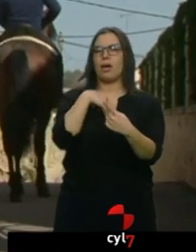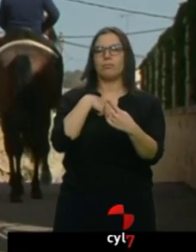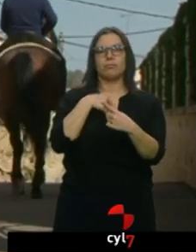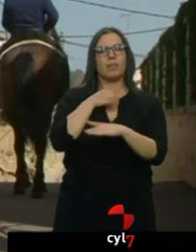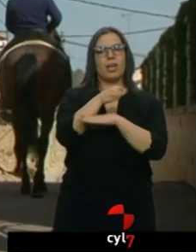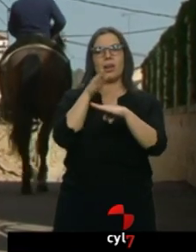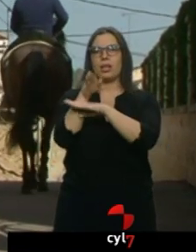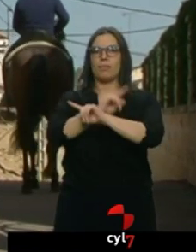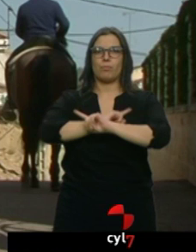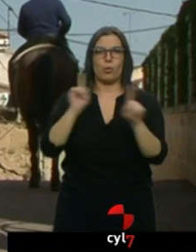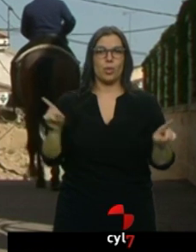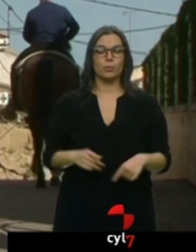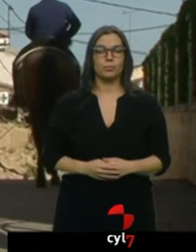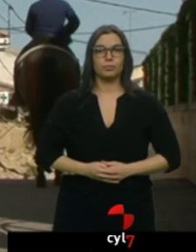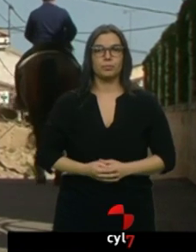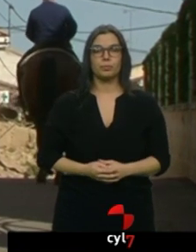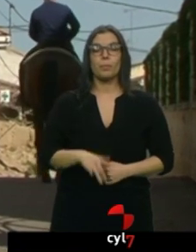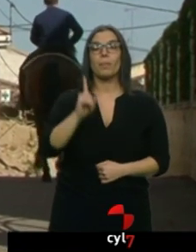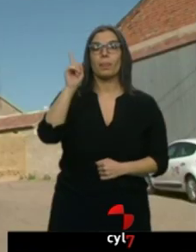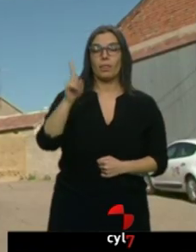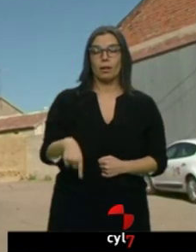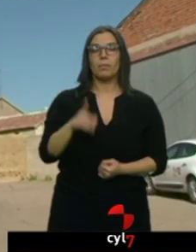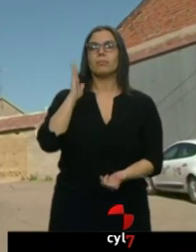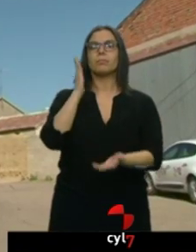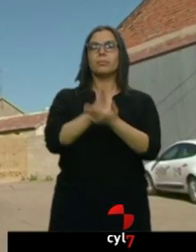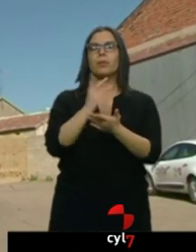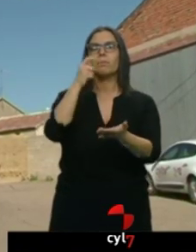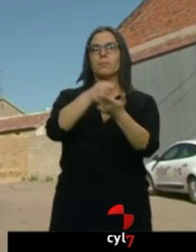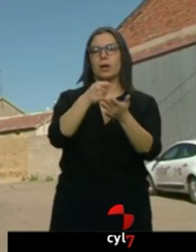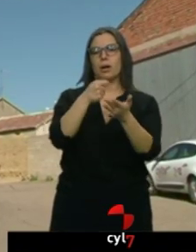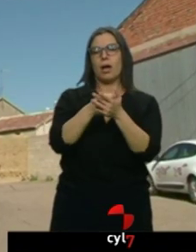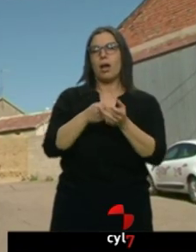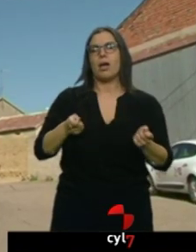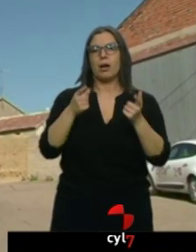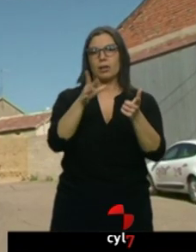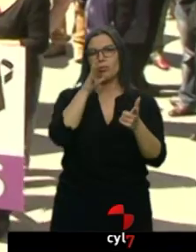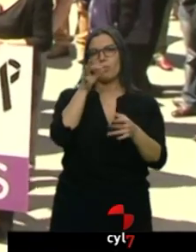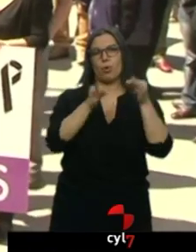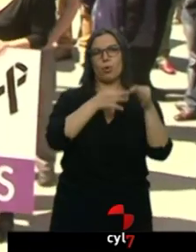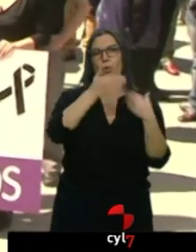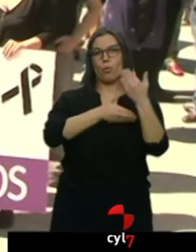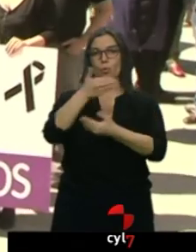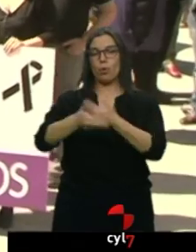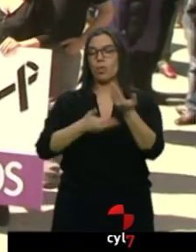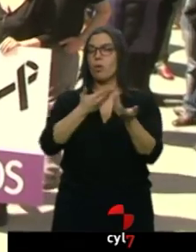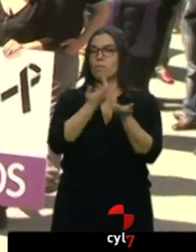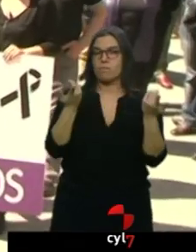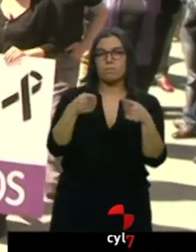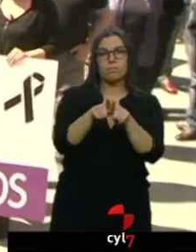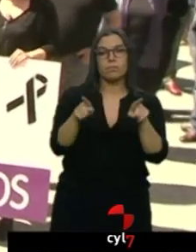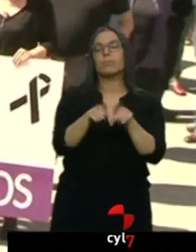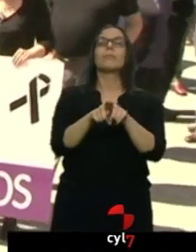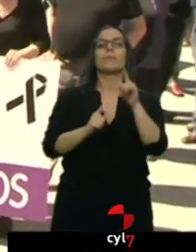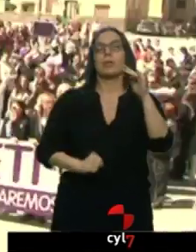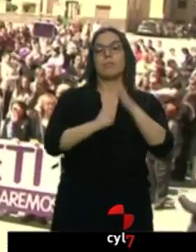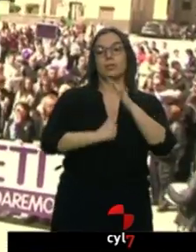en el juicio. También se le condena al pago de las costas procesales. En todo caso, y aplicando los máximos establecidos por